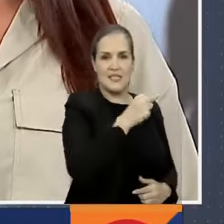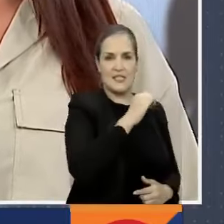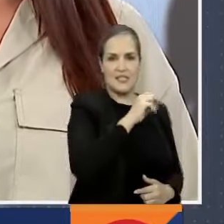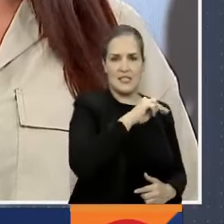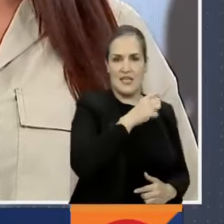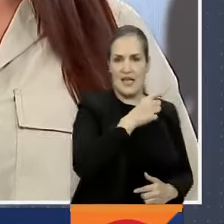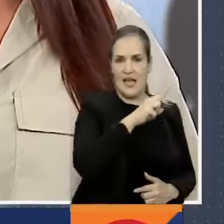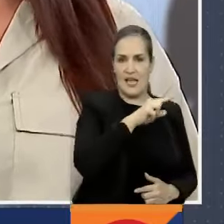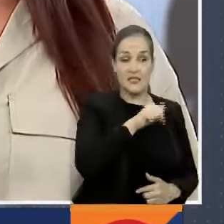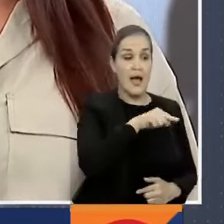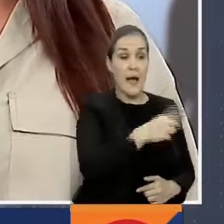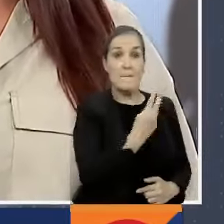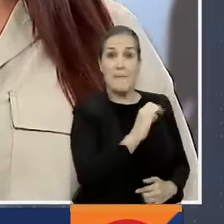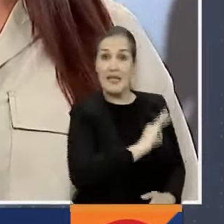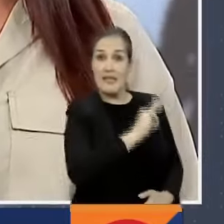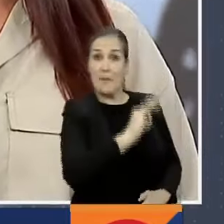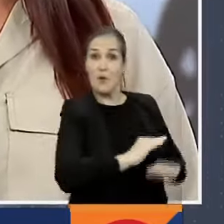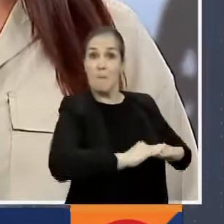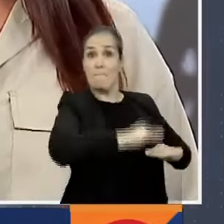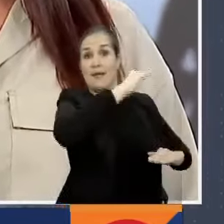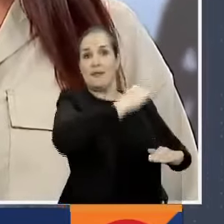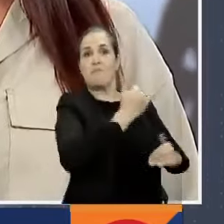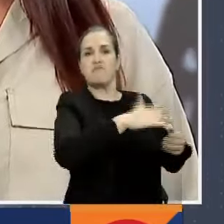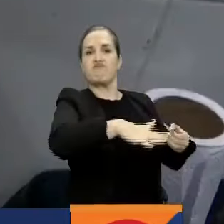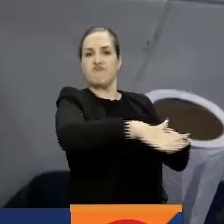mantiene por encima del 20% de su capacidad.